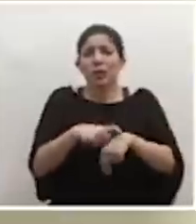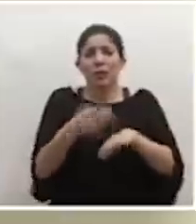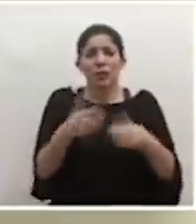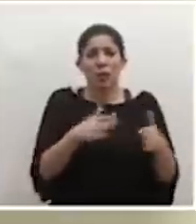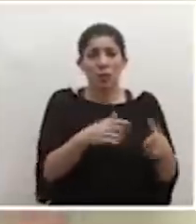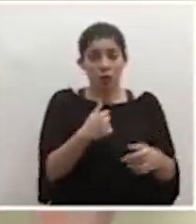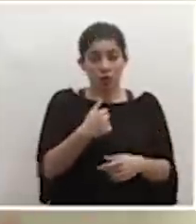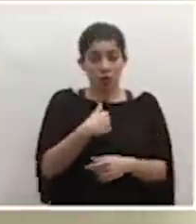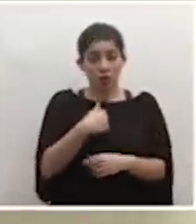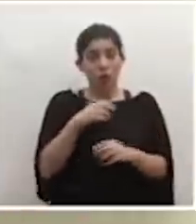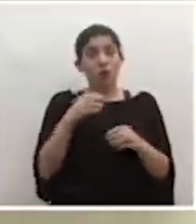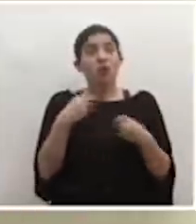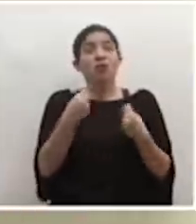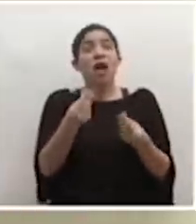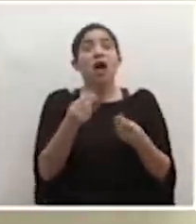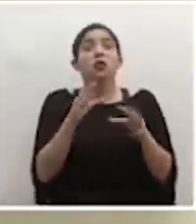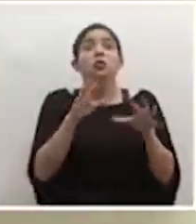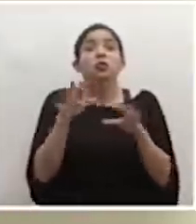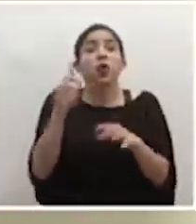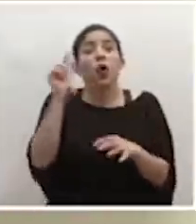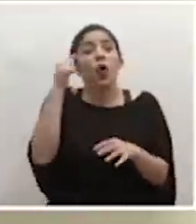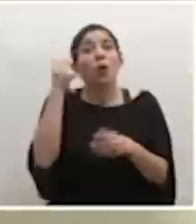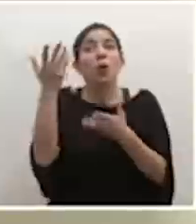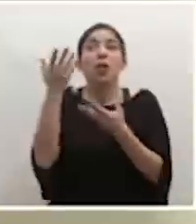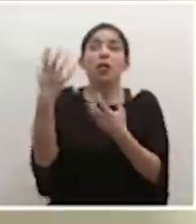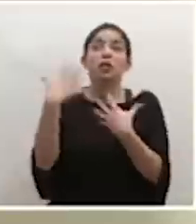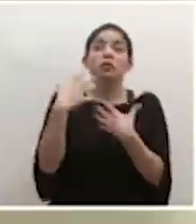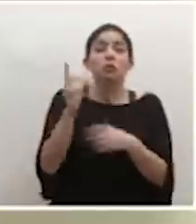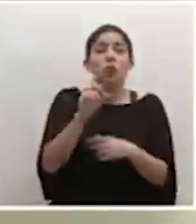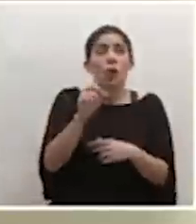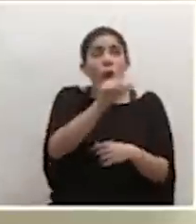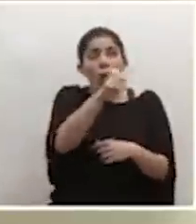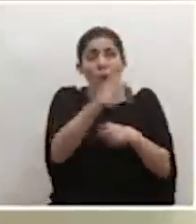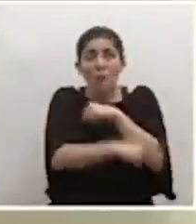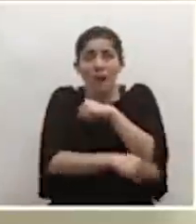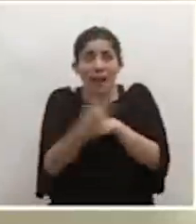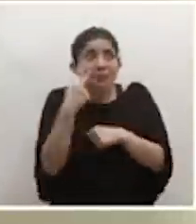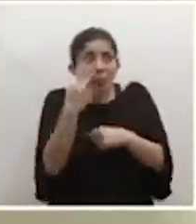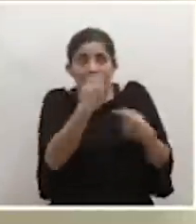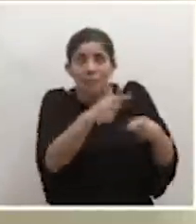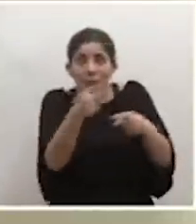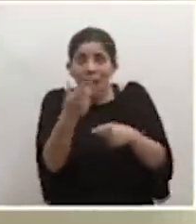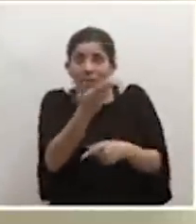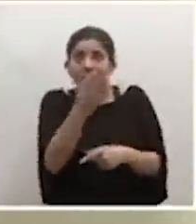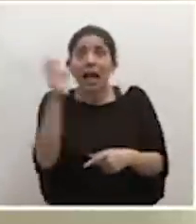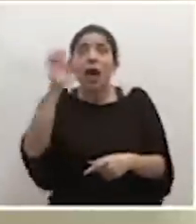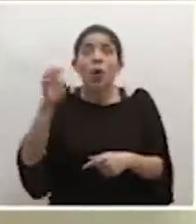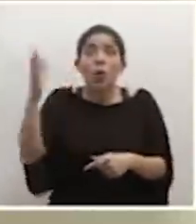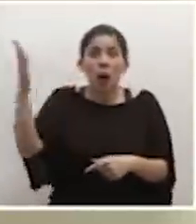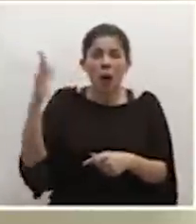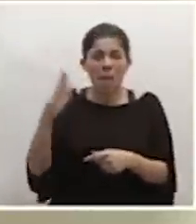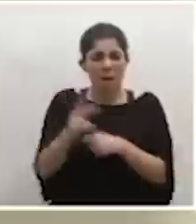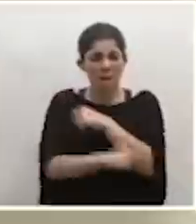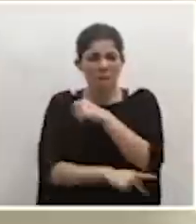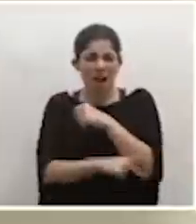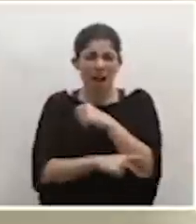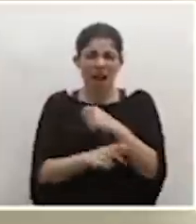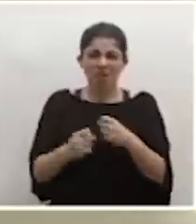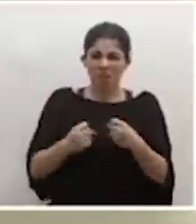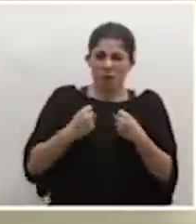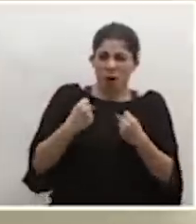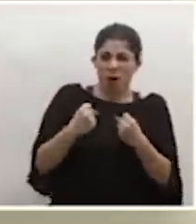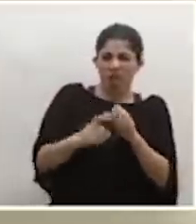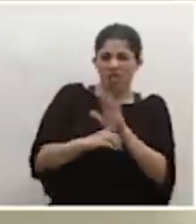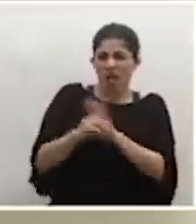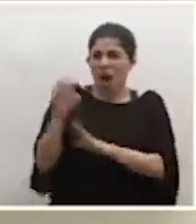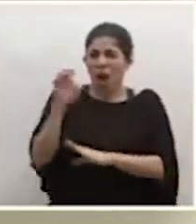es el discurso del miedo que dicen muchos del gobierno, eso lo están viviendo países vecinos, lo han vivido países de Europa, poderosos, desarrollados, que han